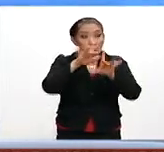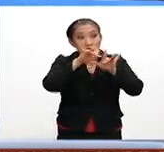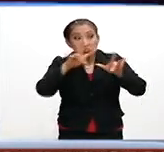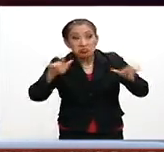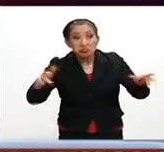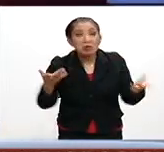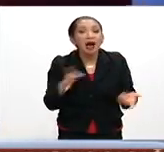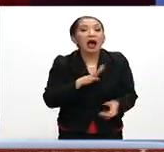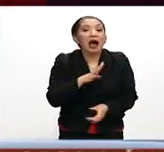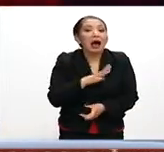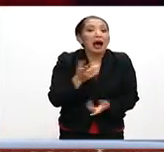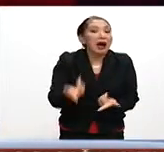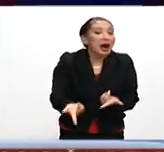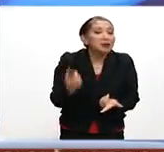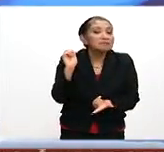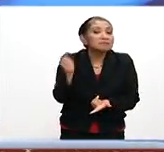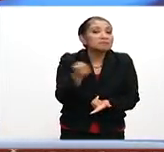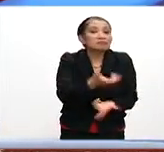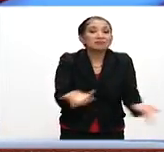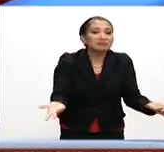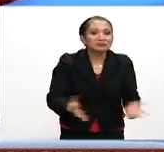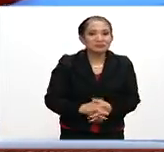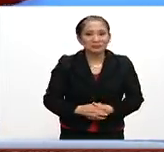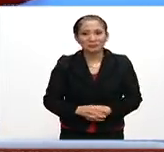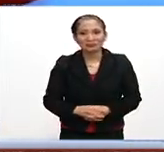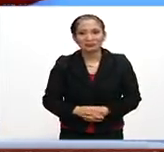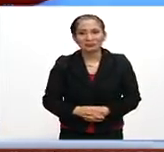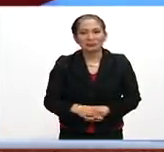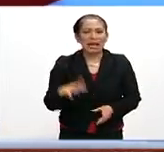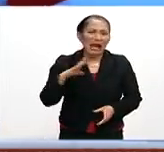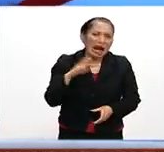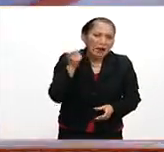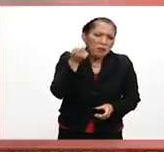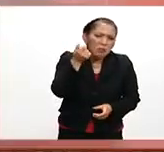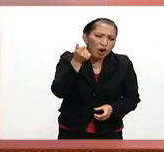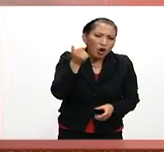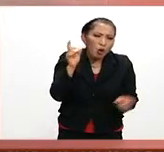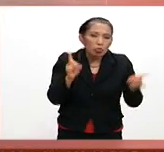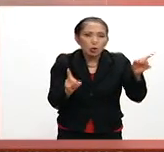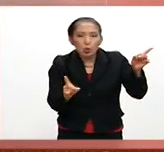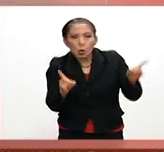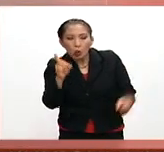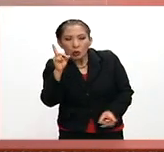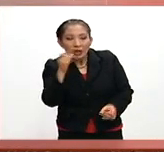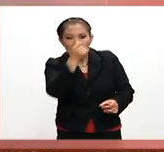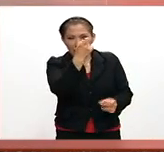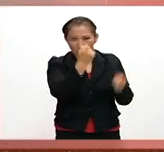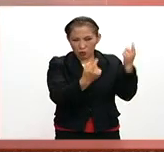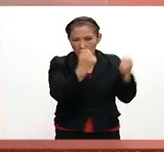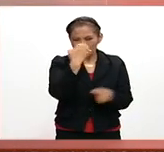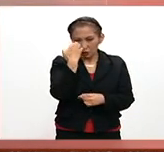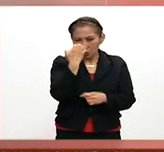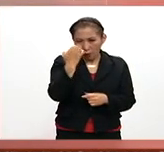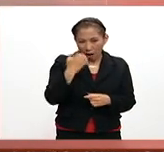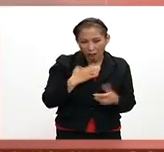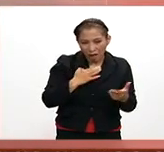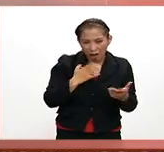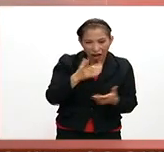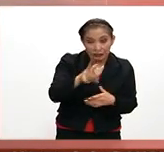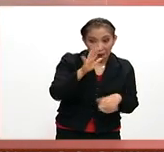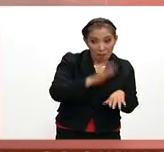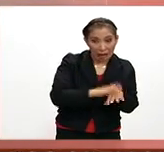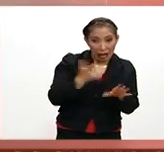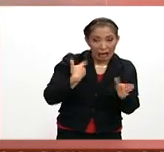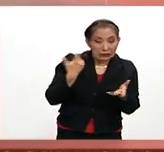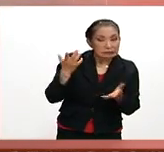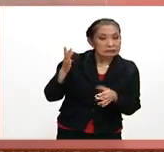están totalmente solitarias? Ha habido un poco de incertidumbre y en las instituciones en las que tiene mayor